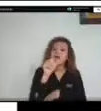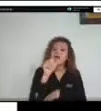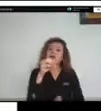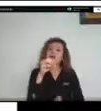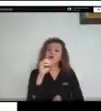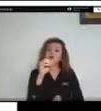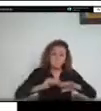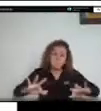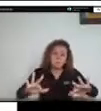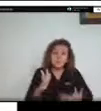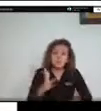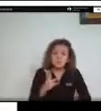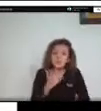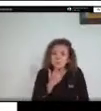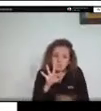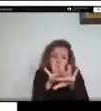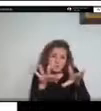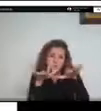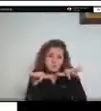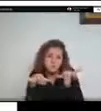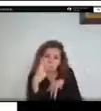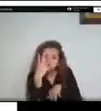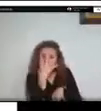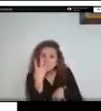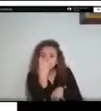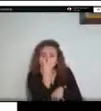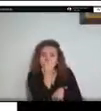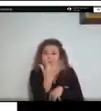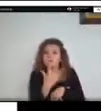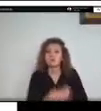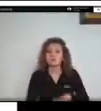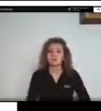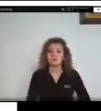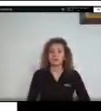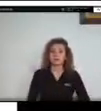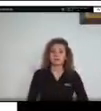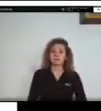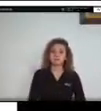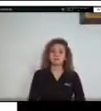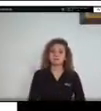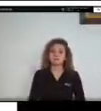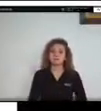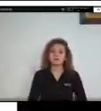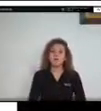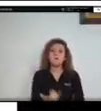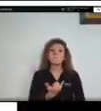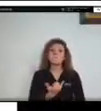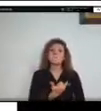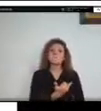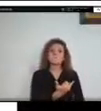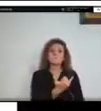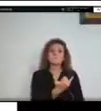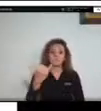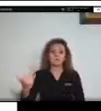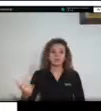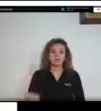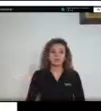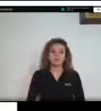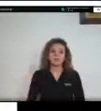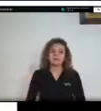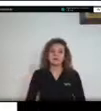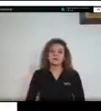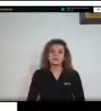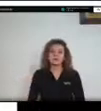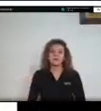Macarena Clavijera. Y todo esto, estos diferentes pisos térmicos, toda esta